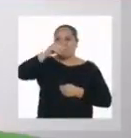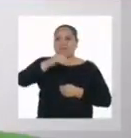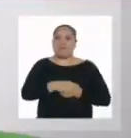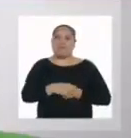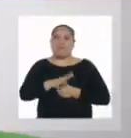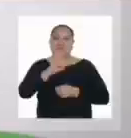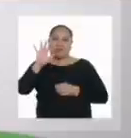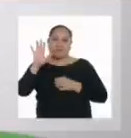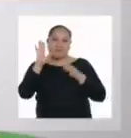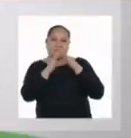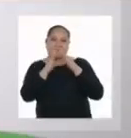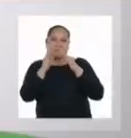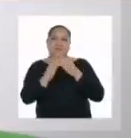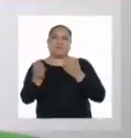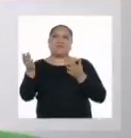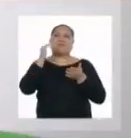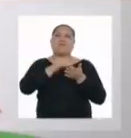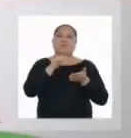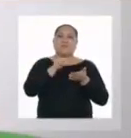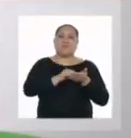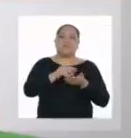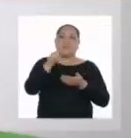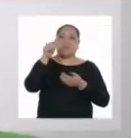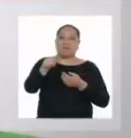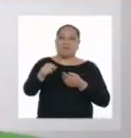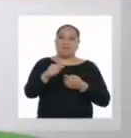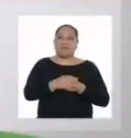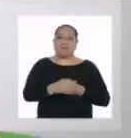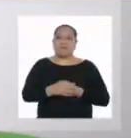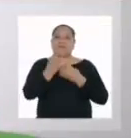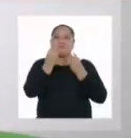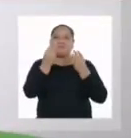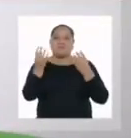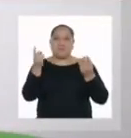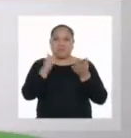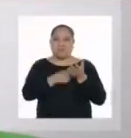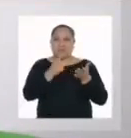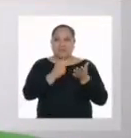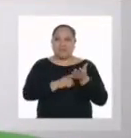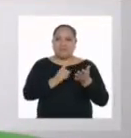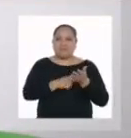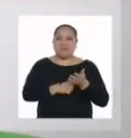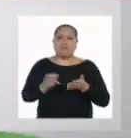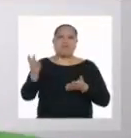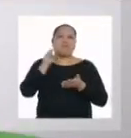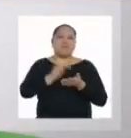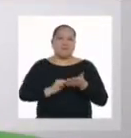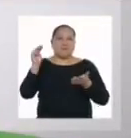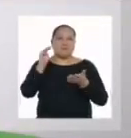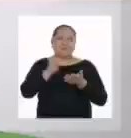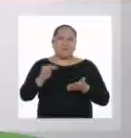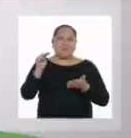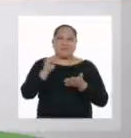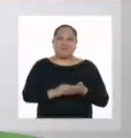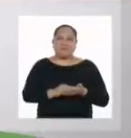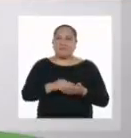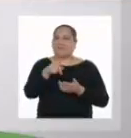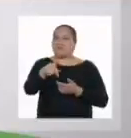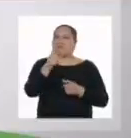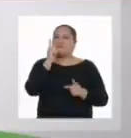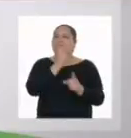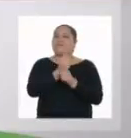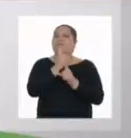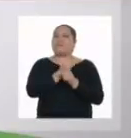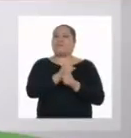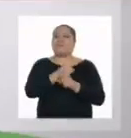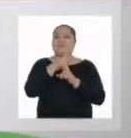chicos, en casa, repitan ese experimento varias veces. A más repeticiones, más confiables